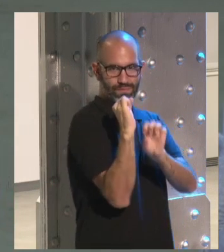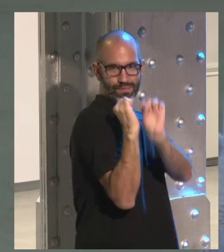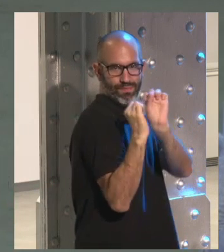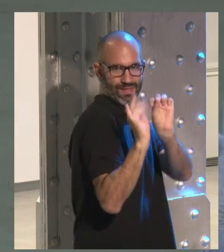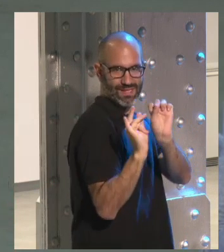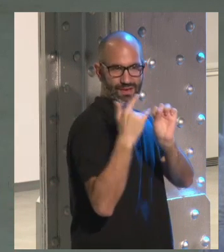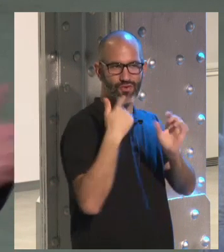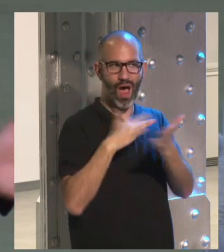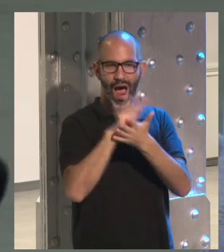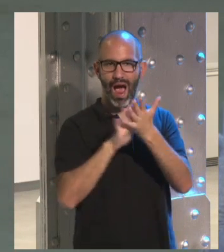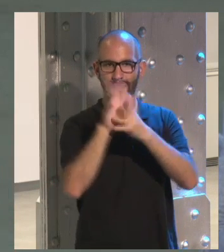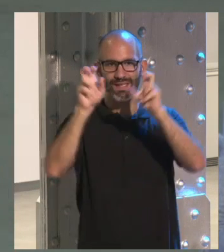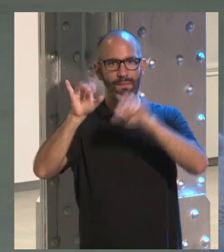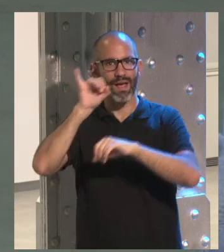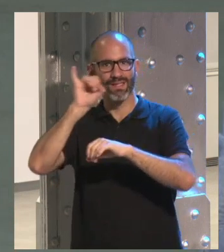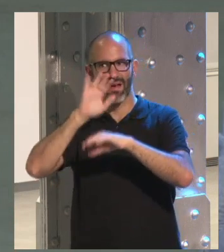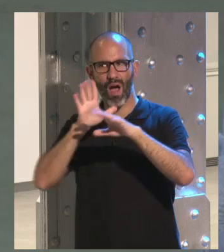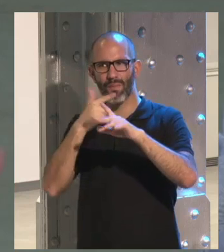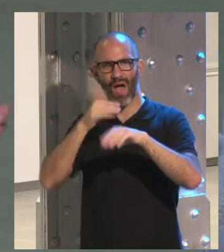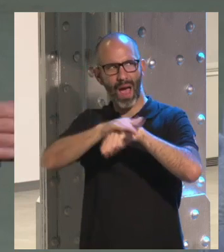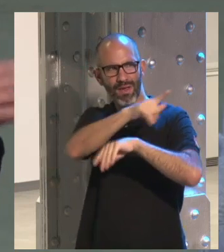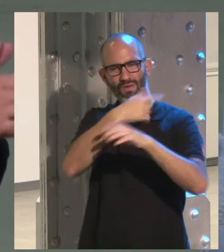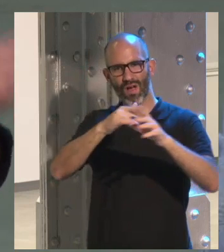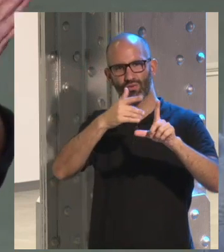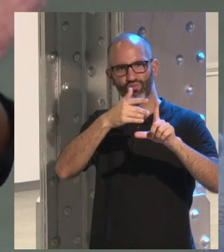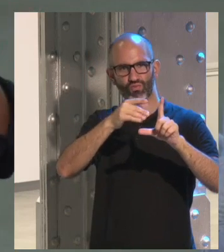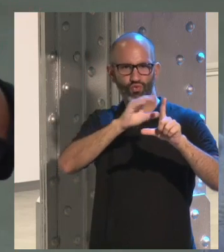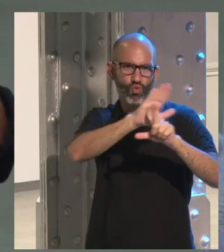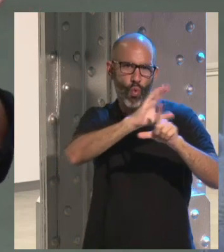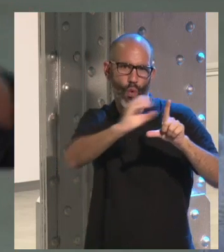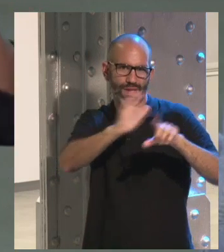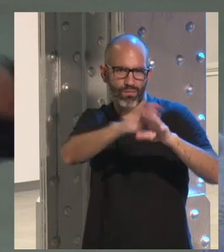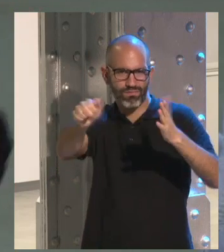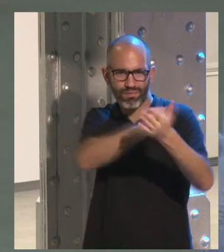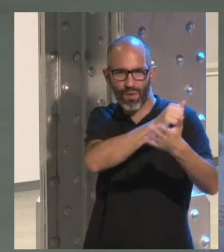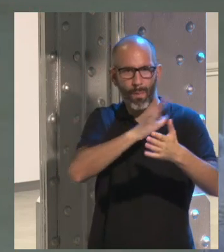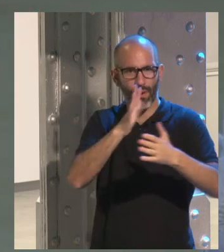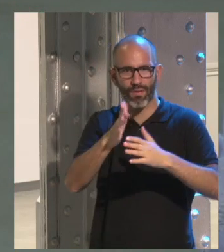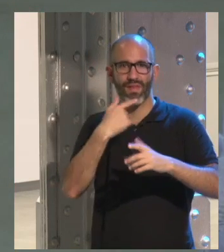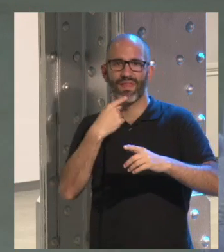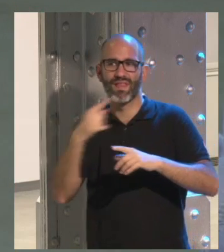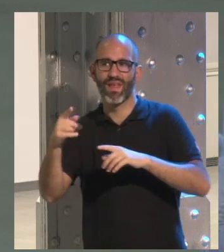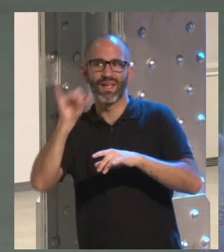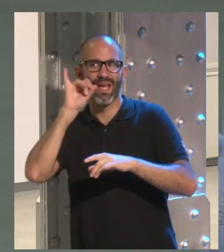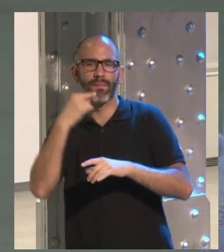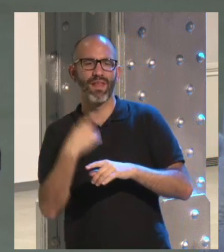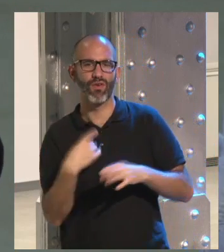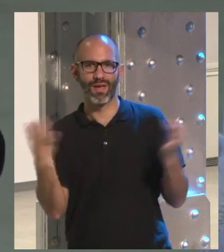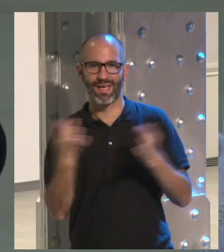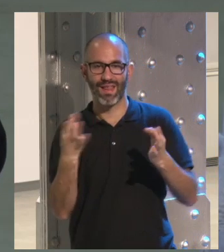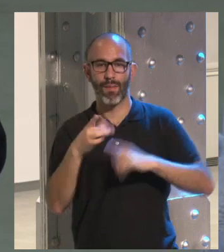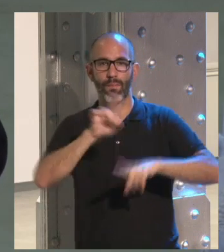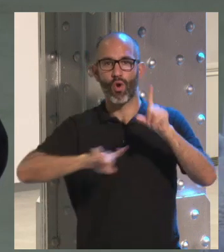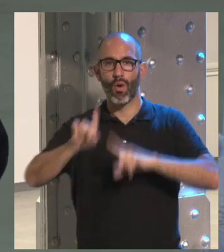yo lo hablé con Instagram por haber borrado la cuenta y lo primero que me dijeron en Instagram eran los primeros comparse me dijeron el problema